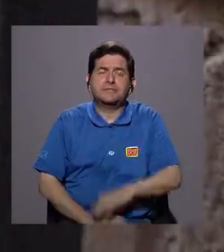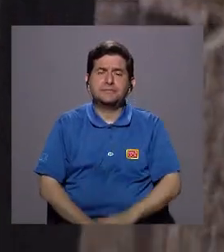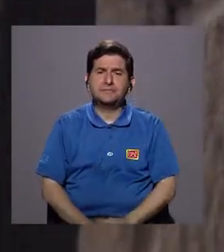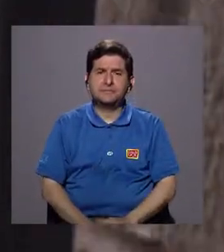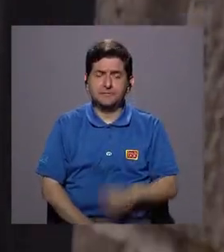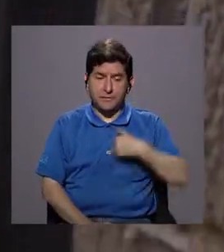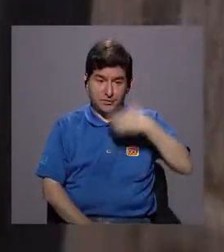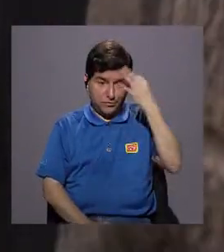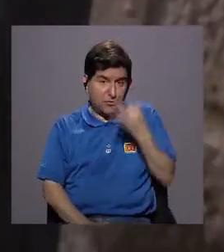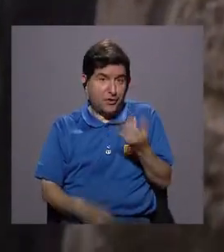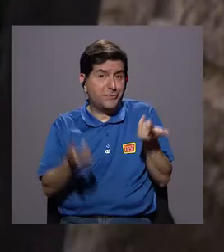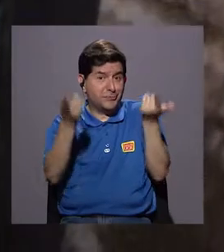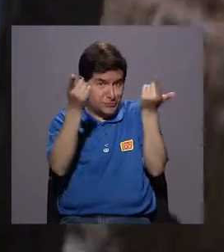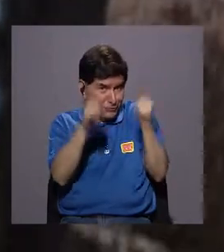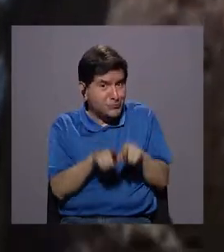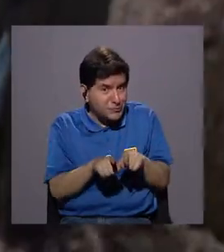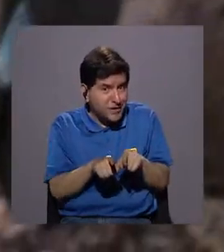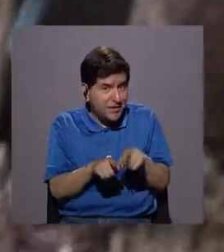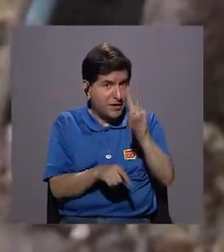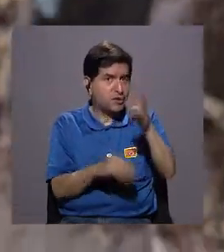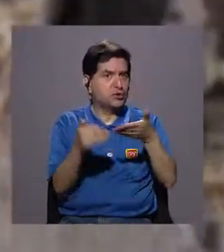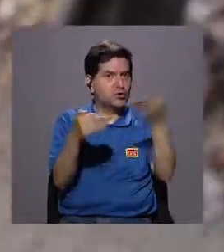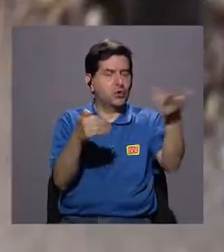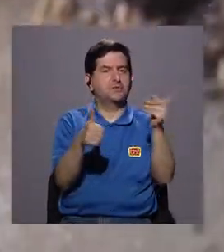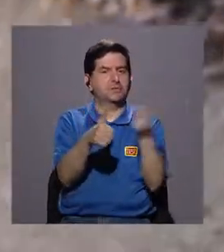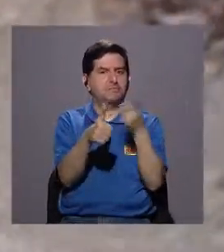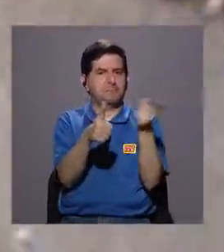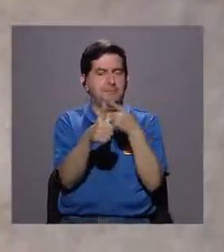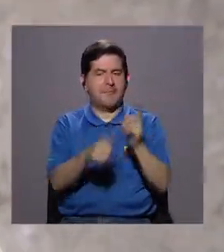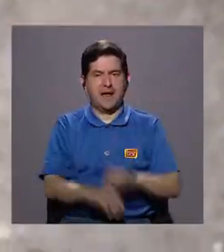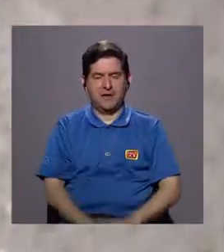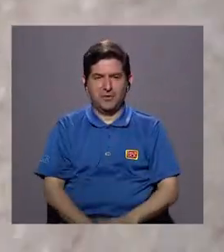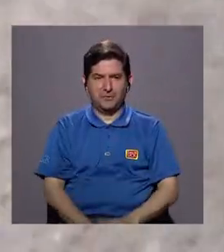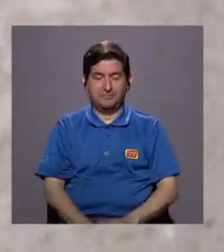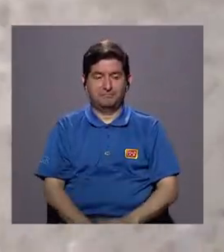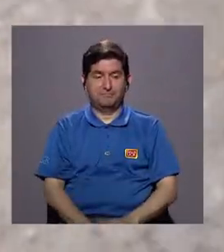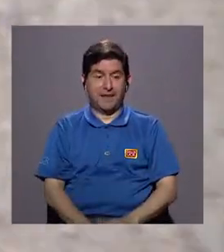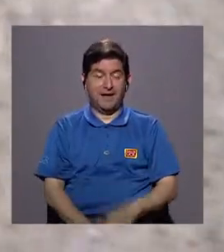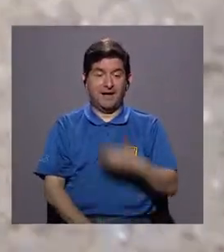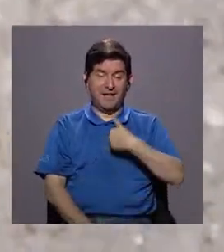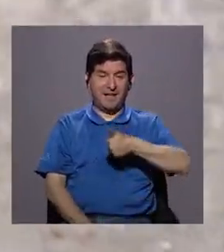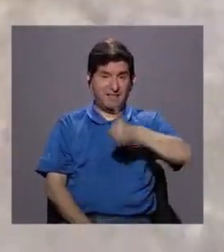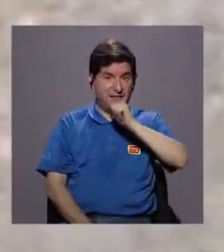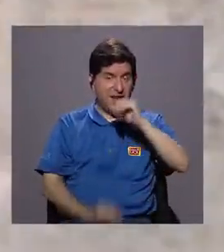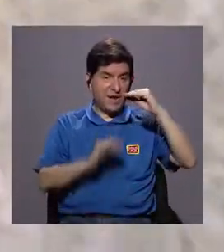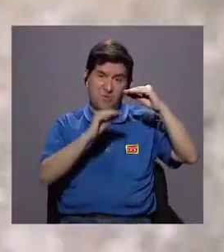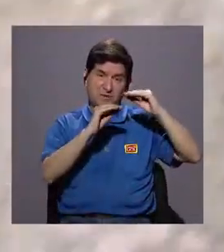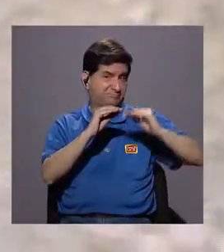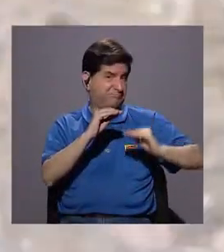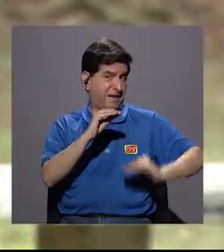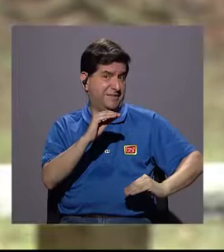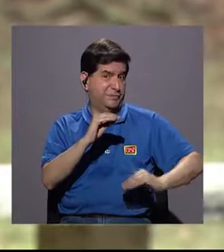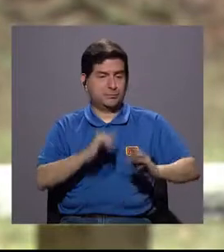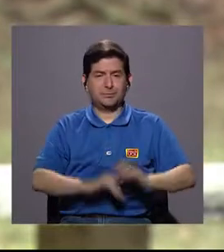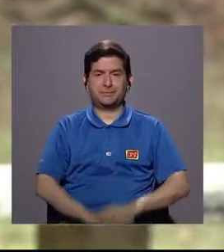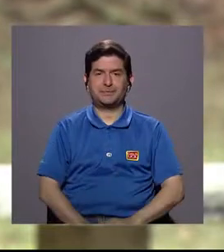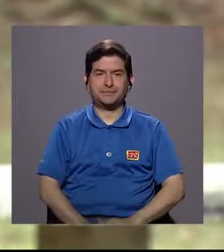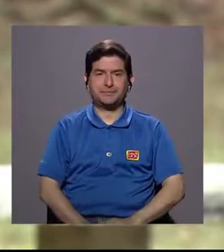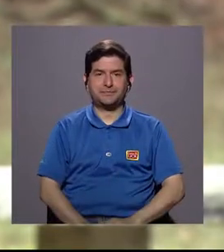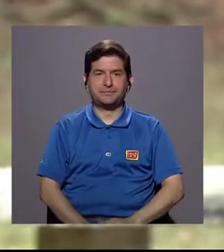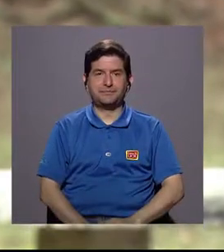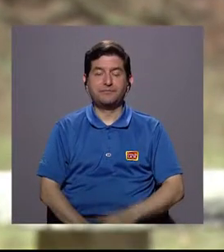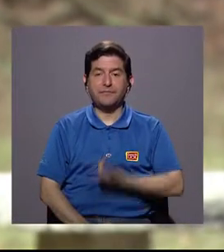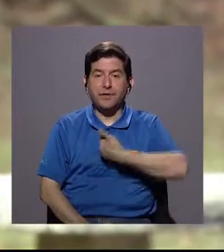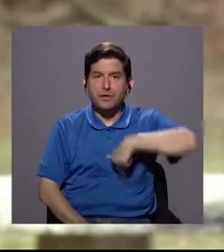Yo creo que pasarían, bueno, pasarían dos cosas. Primero, obviamente la disponibilidad del recurso va a ser menos y pues